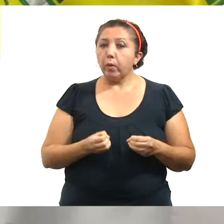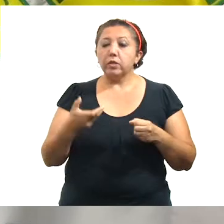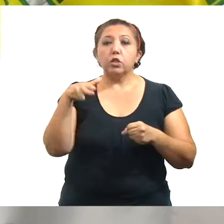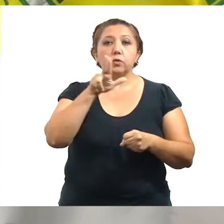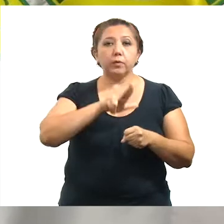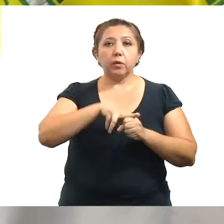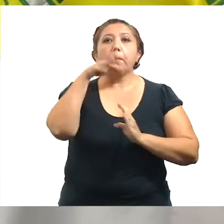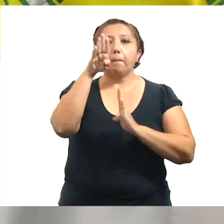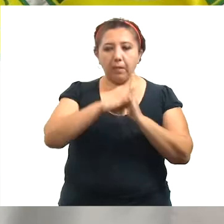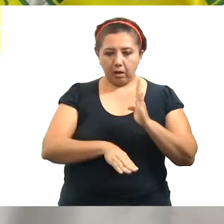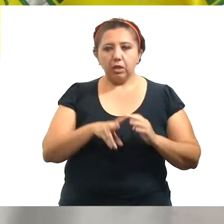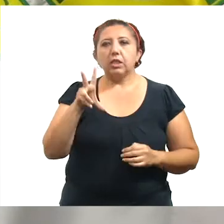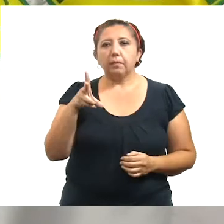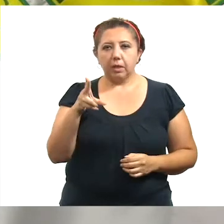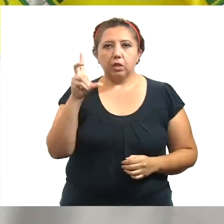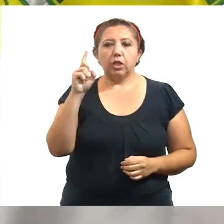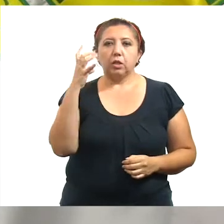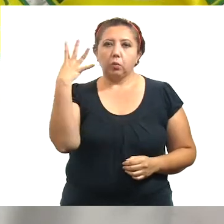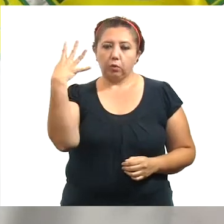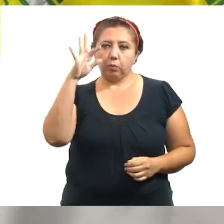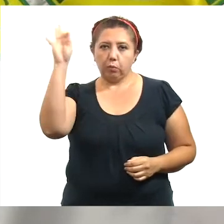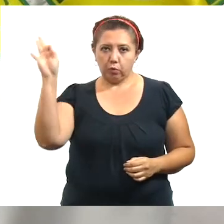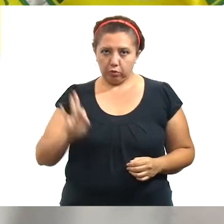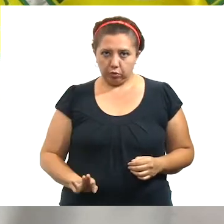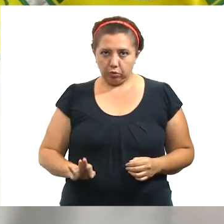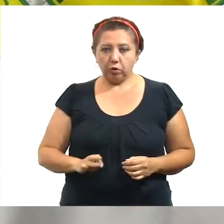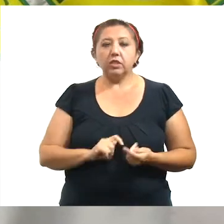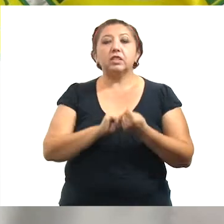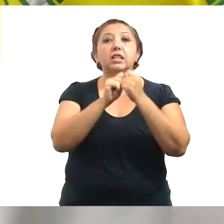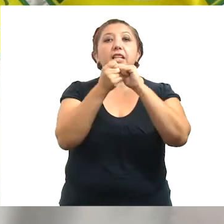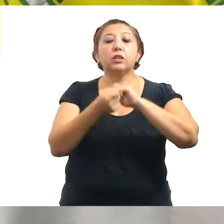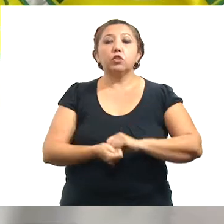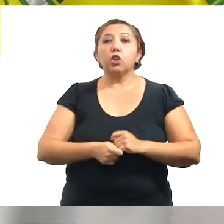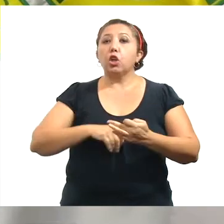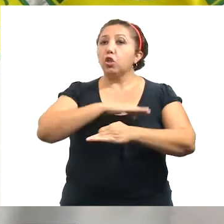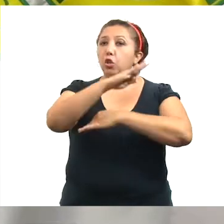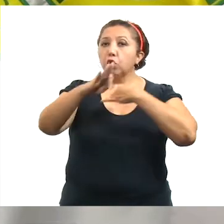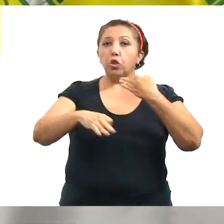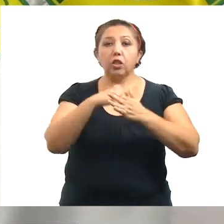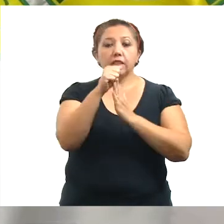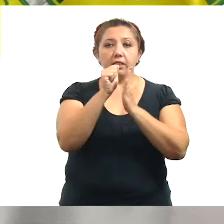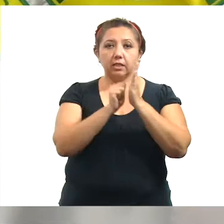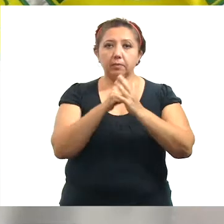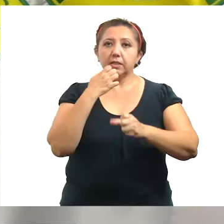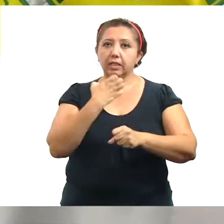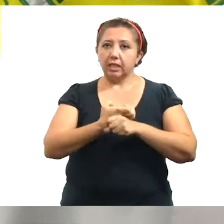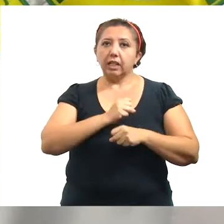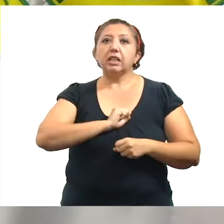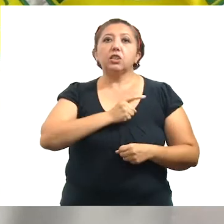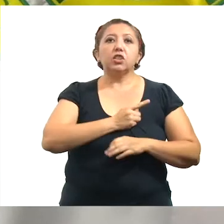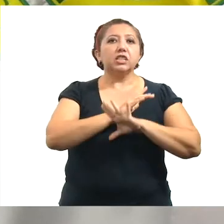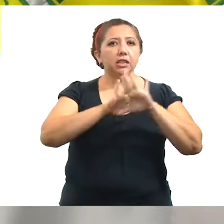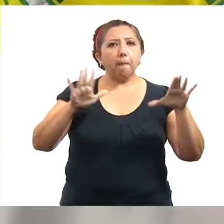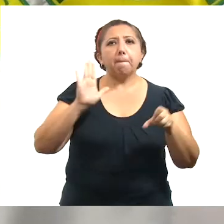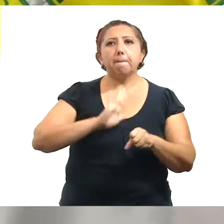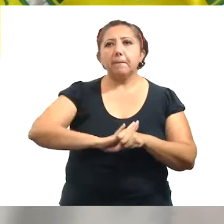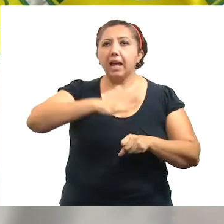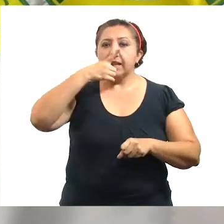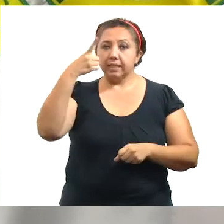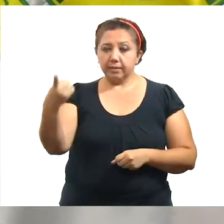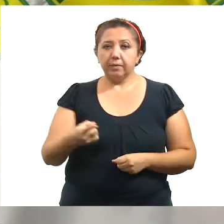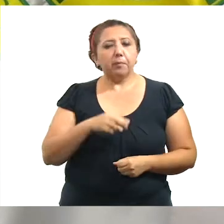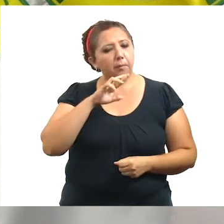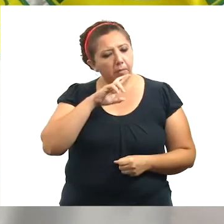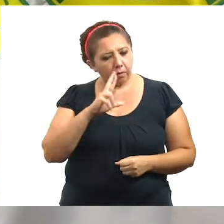hospitalaria bajó también un 34%, lo que se traduce en que todo nuestro sistema estatal de salud tiene ya una mayor capacidad